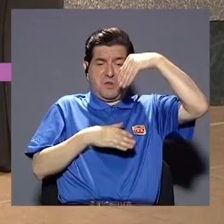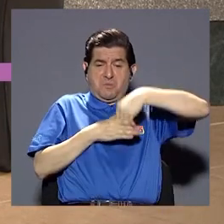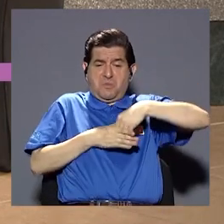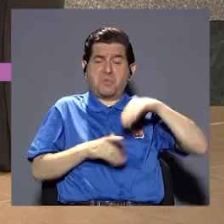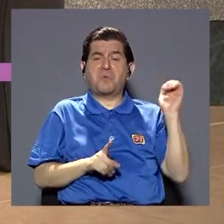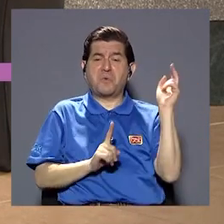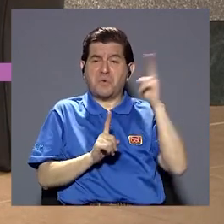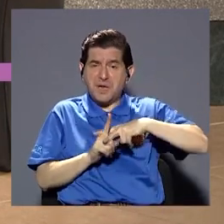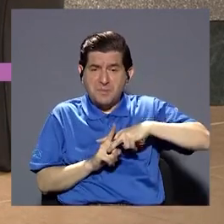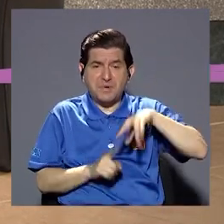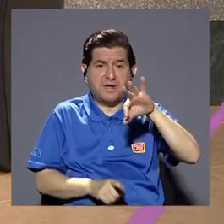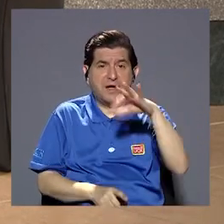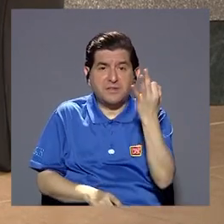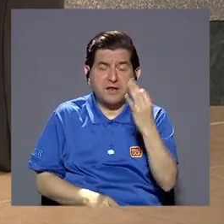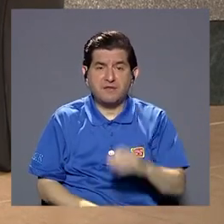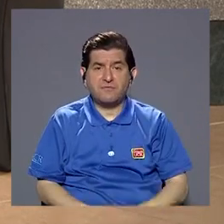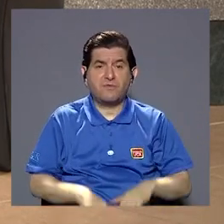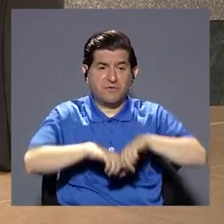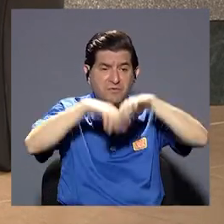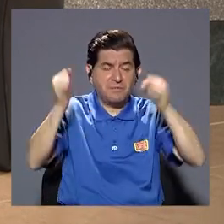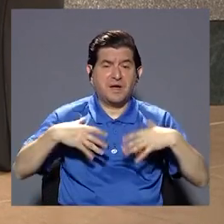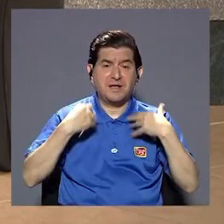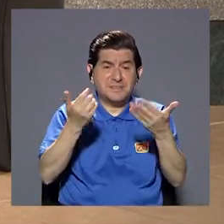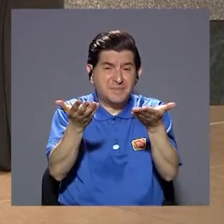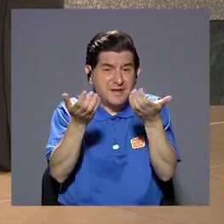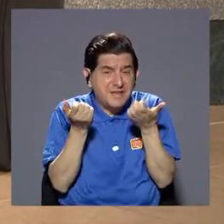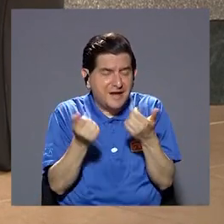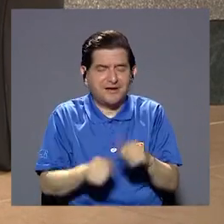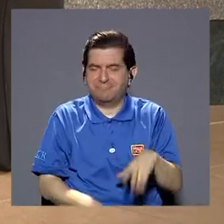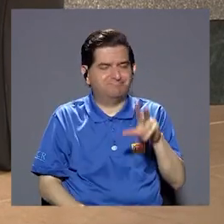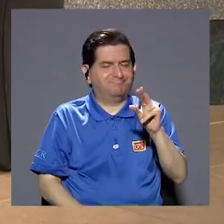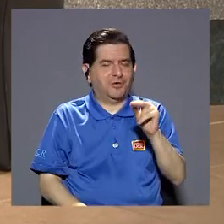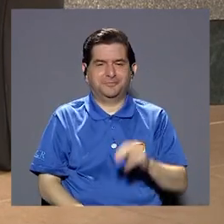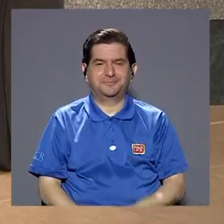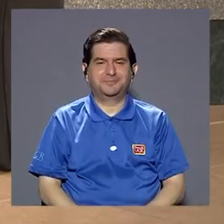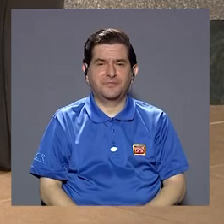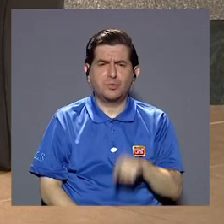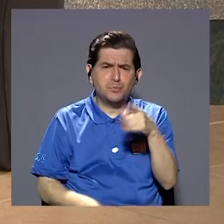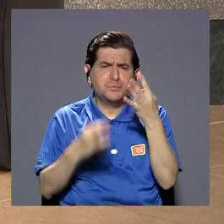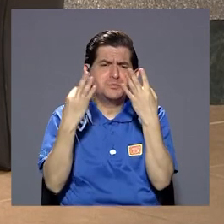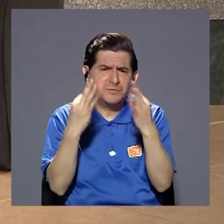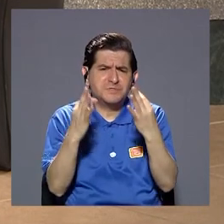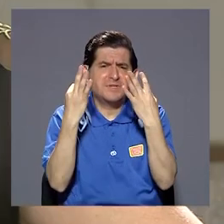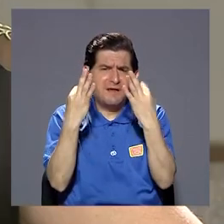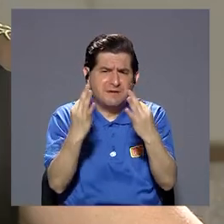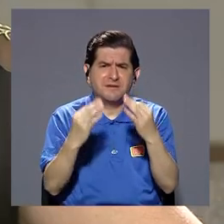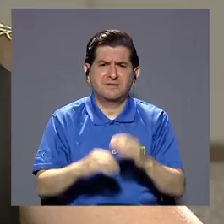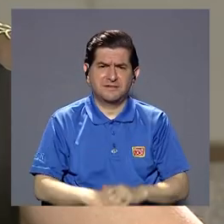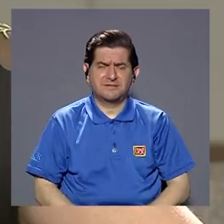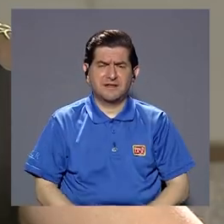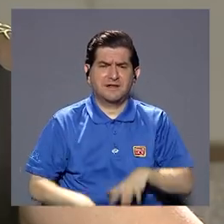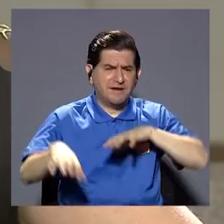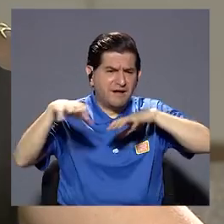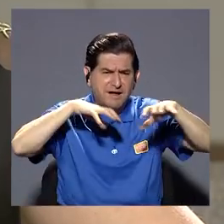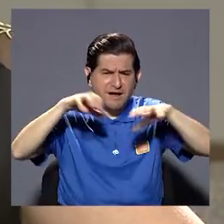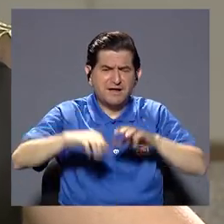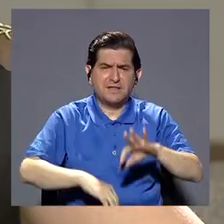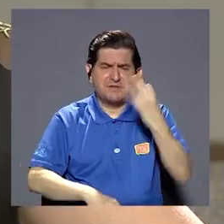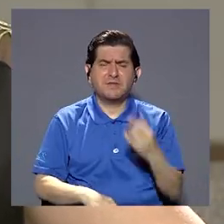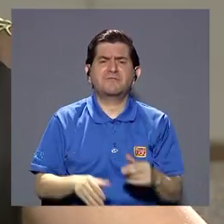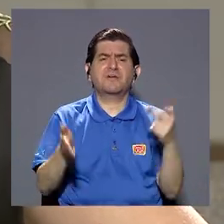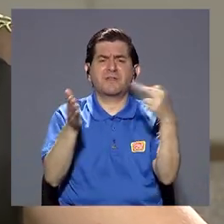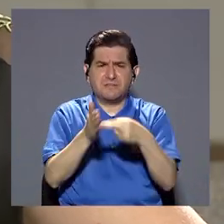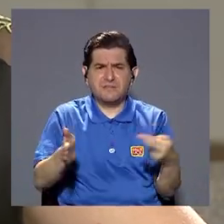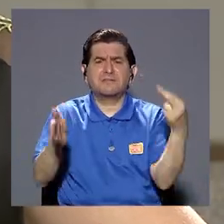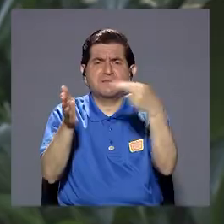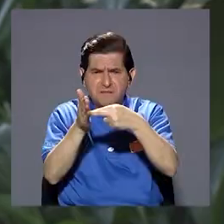introyectar y lo va a poner en práctica de la forma en que el sistema de salud quiere que lo haga. Tratan entonces ustedes de hacer estas estas actividades